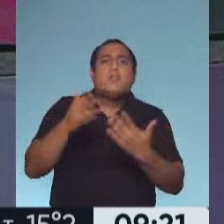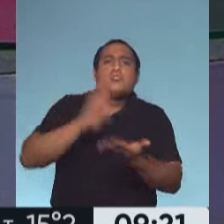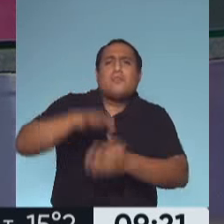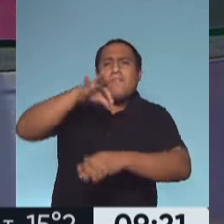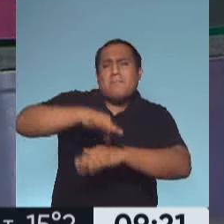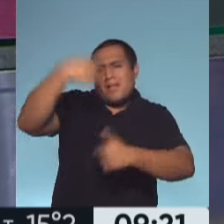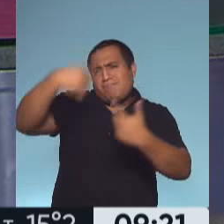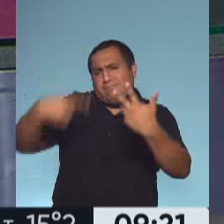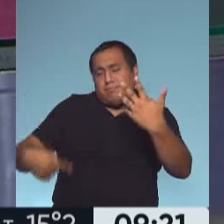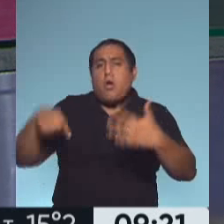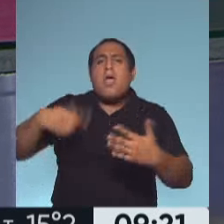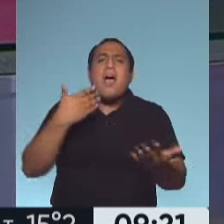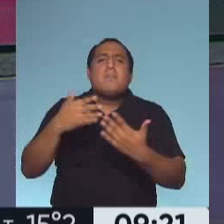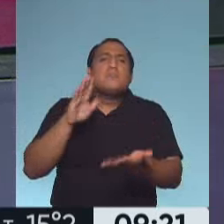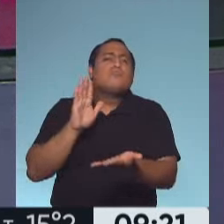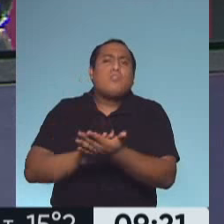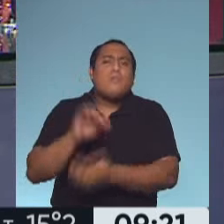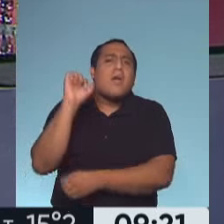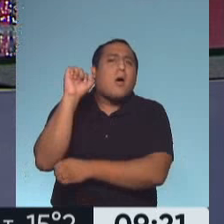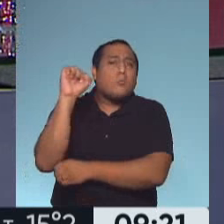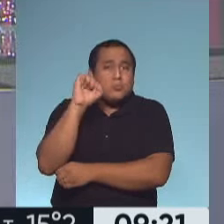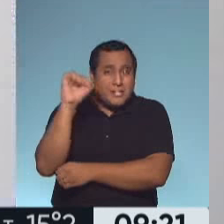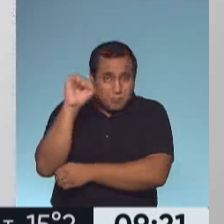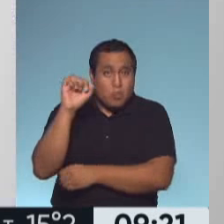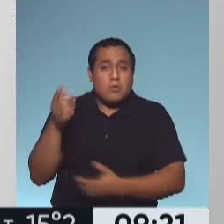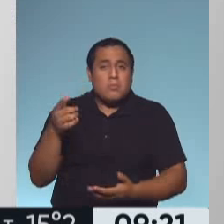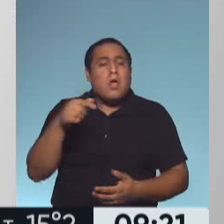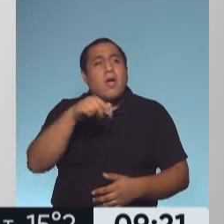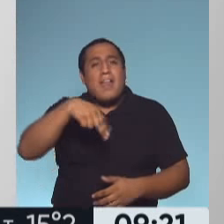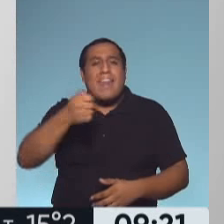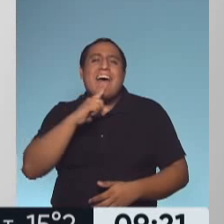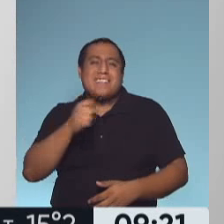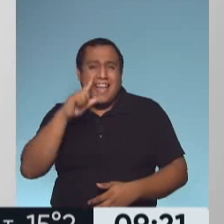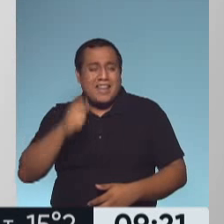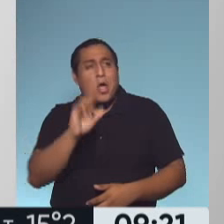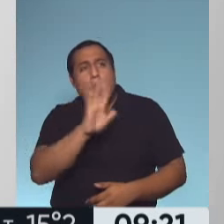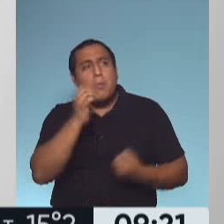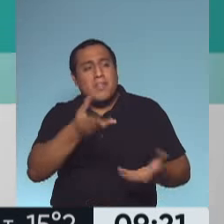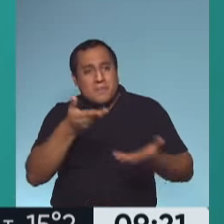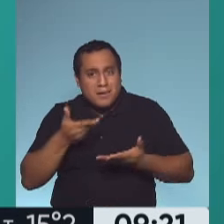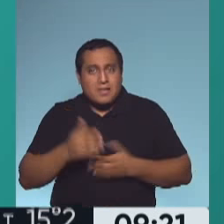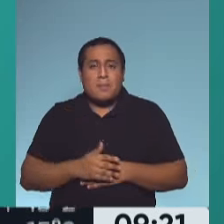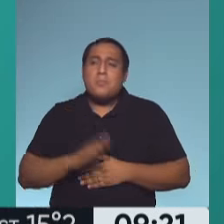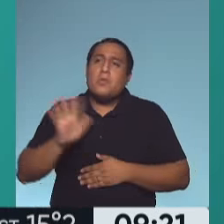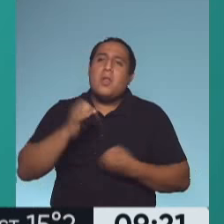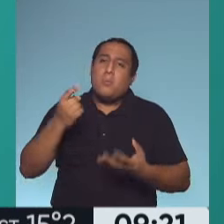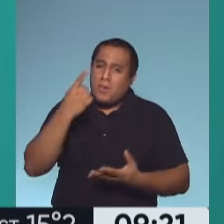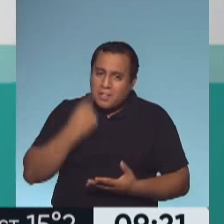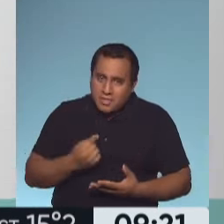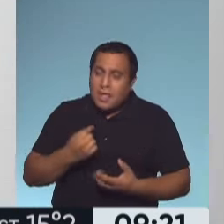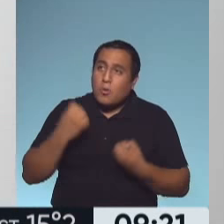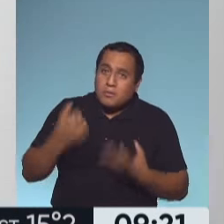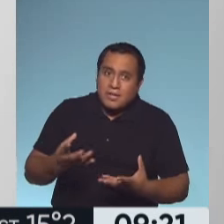principio, hoy vamos a hablar de autismo con Natalia Maigua. Natalia, ¿cómo te va? Bienvenida. Hola, buen día, Nati, ¿cómo estás?